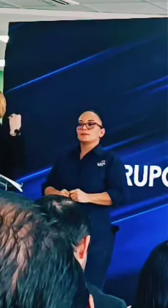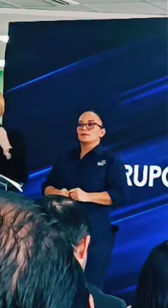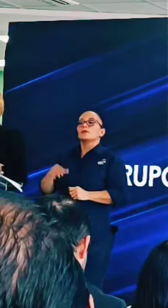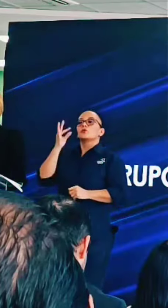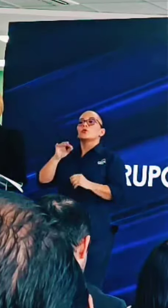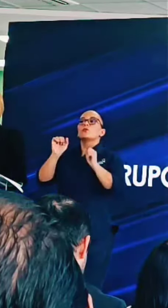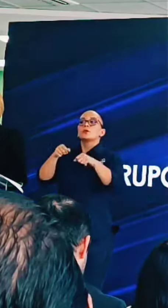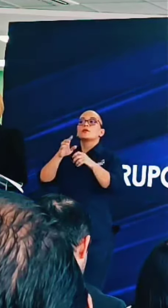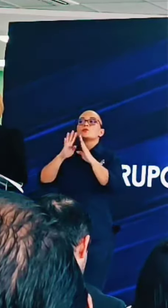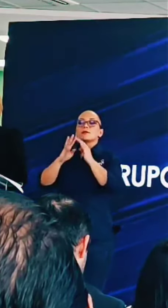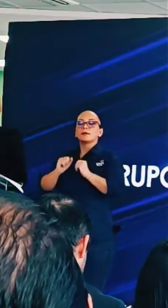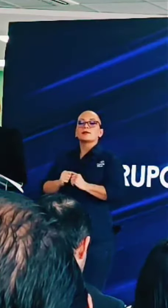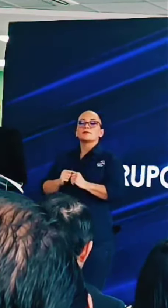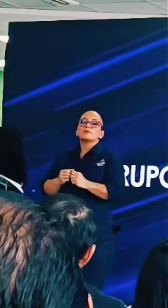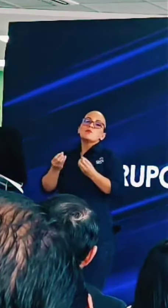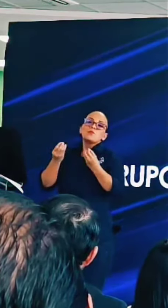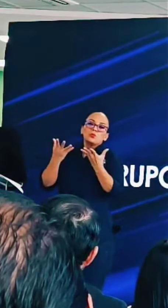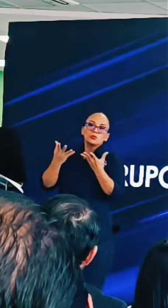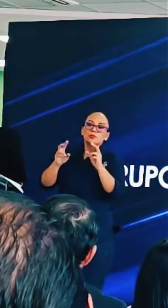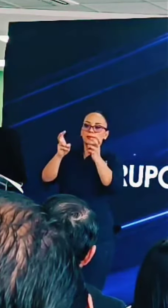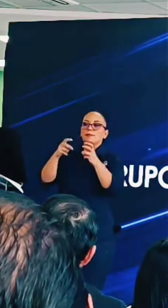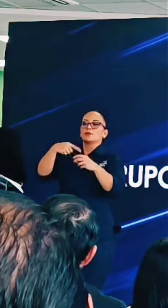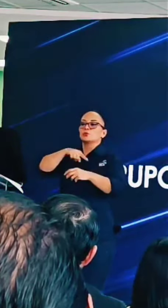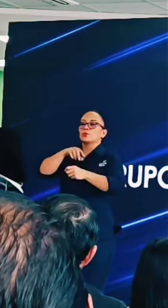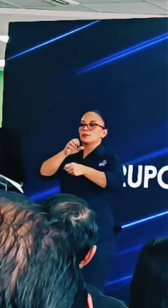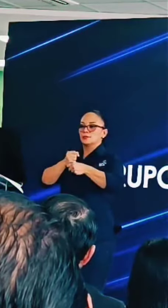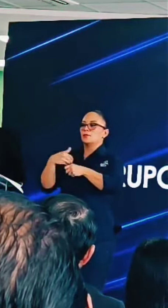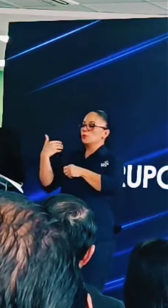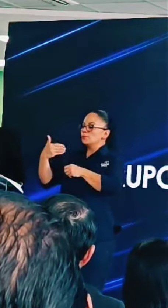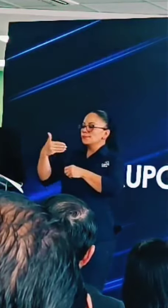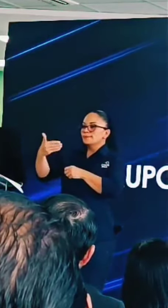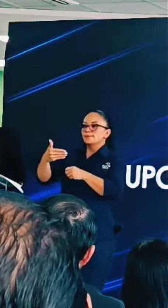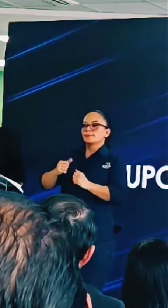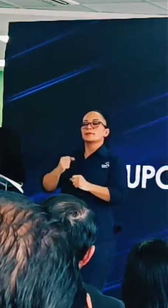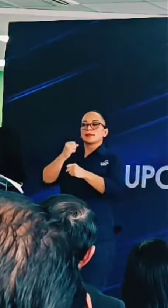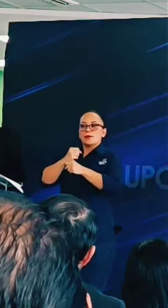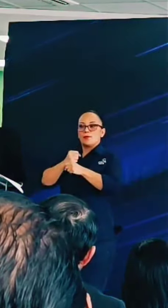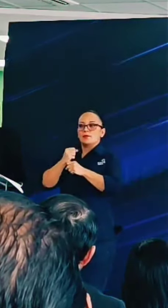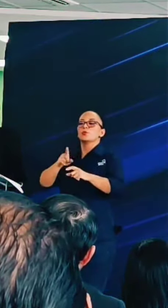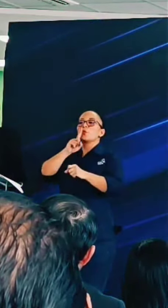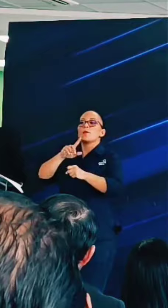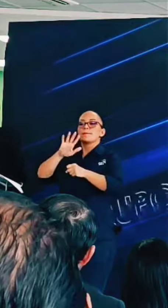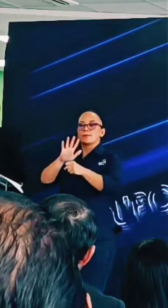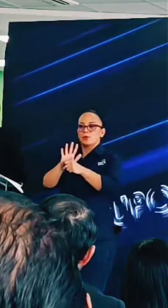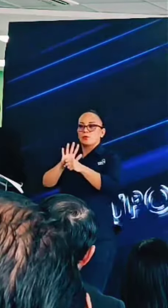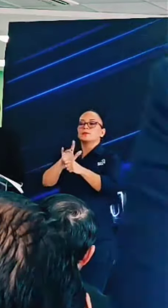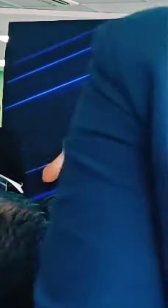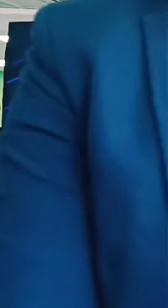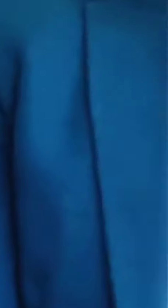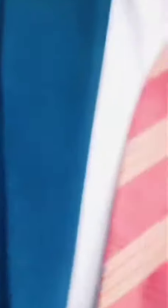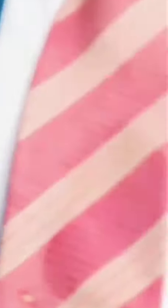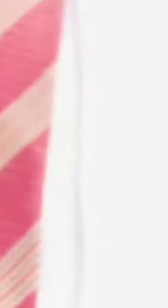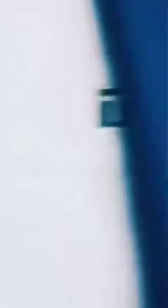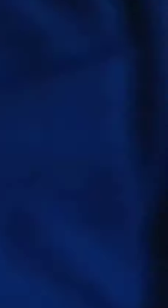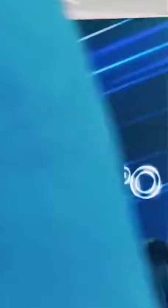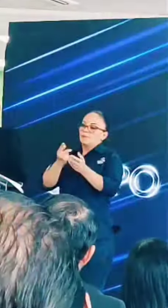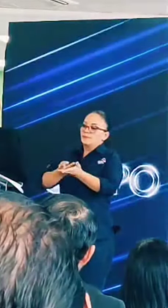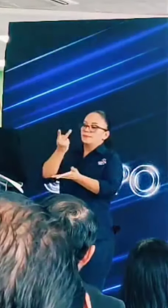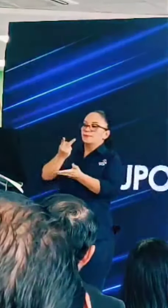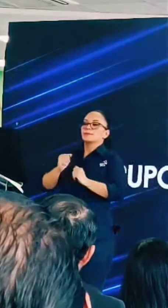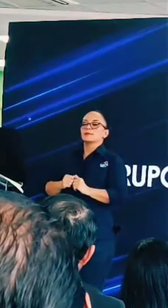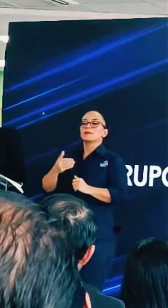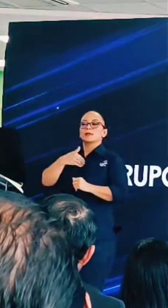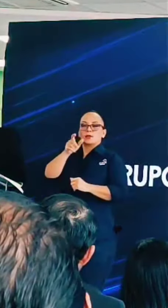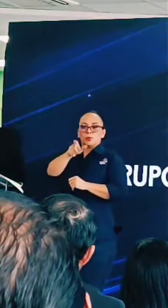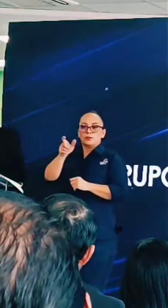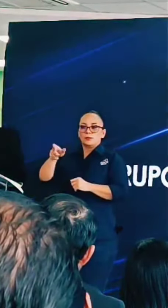podríamos hablar muchísimo de lo que estamos haciendo y lo que hemos venido haciendo y el compromiso que esta institución balbarte tiene con